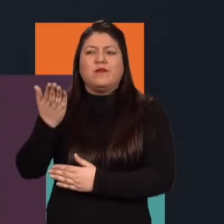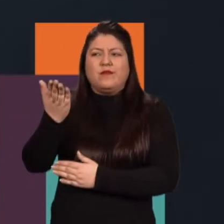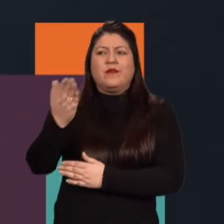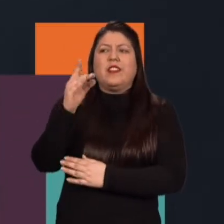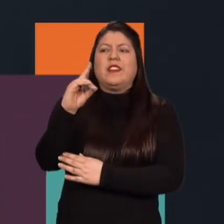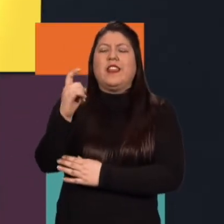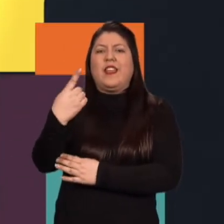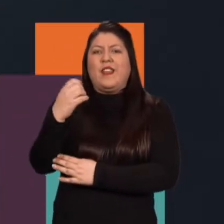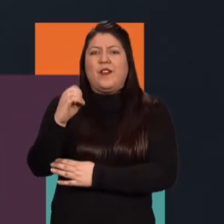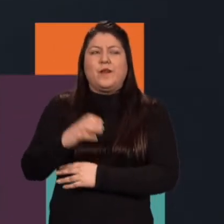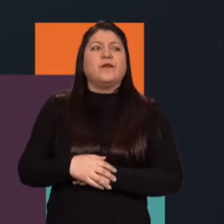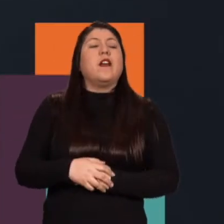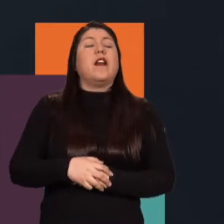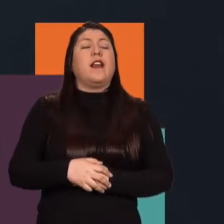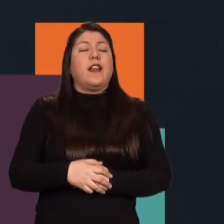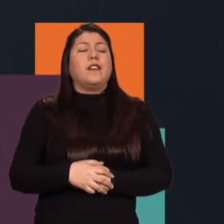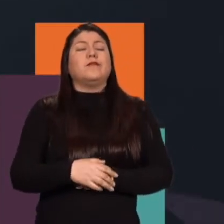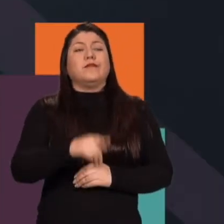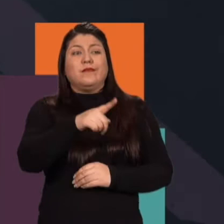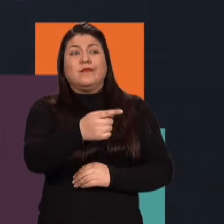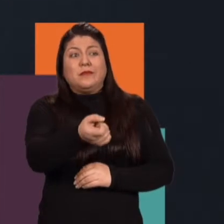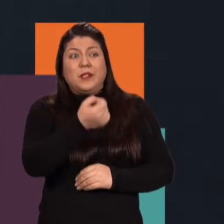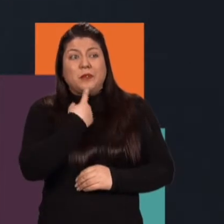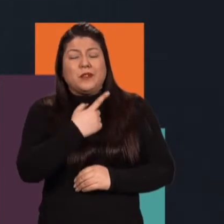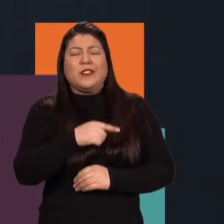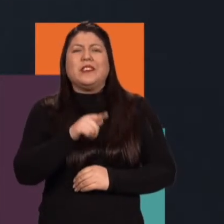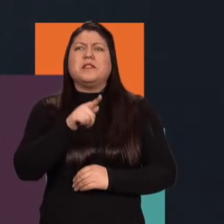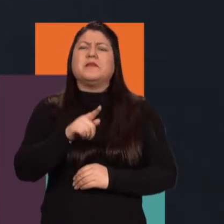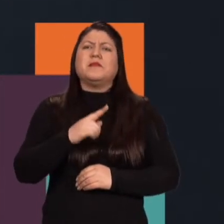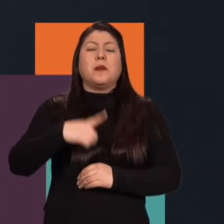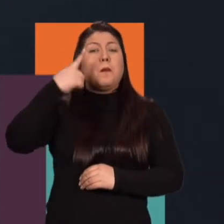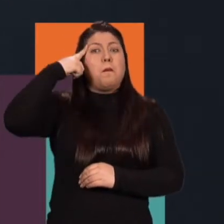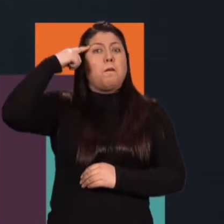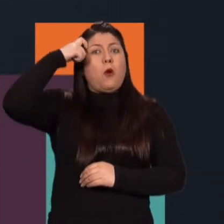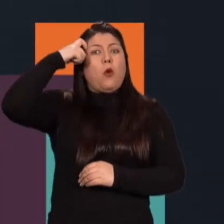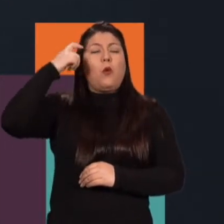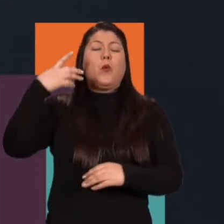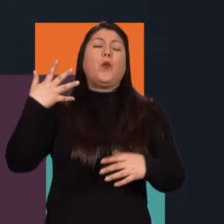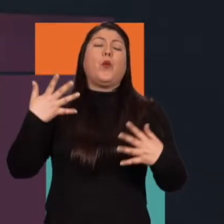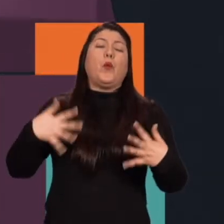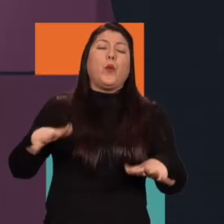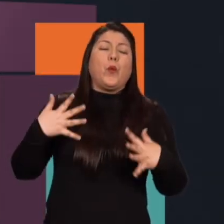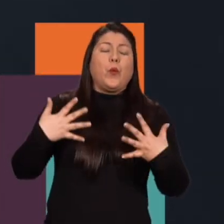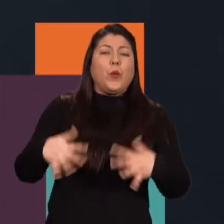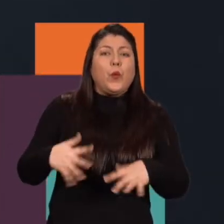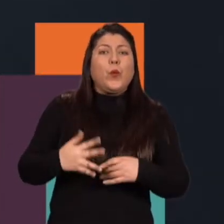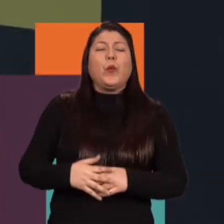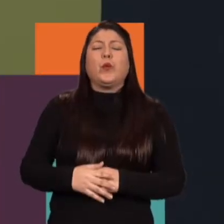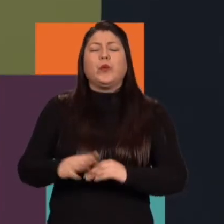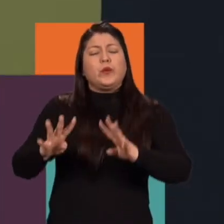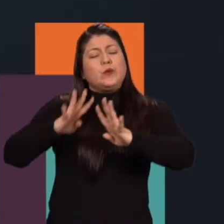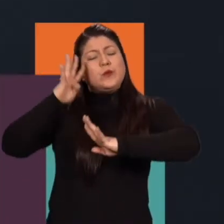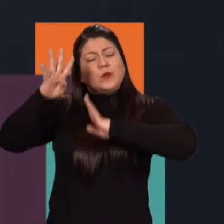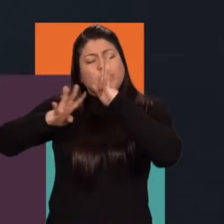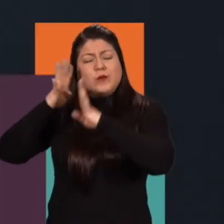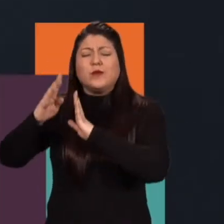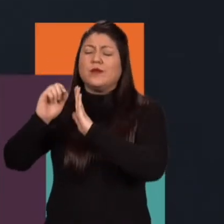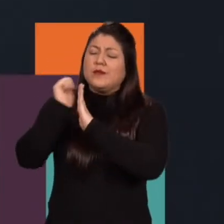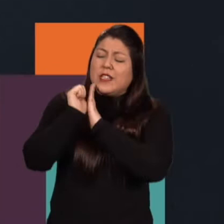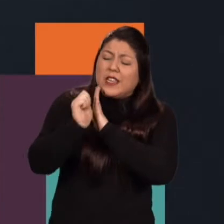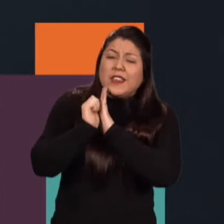Bueno, atendiendo tu pregunta, digamos que hay un gran reto en cuanto a los creativos